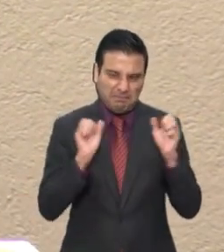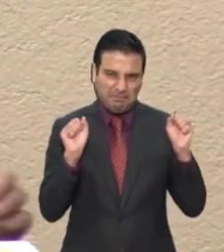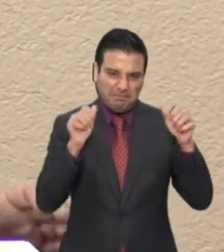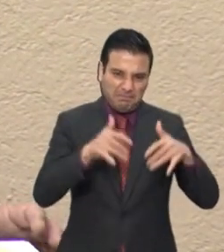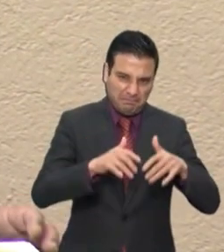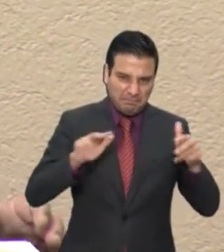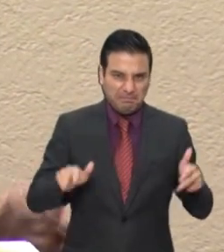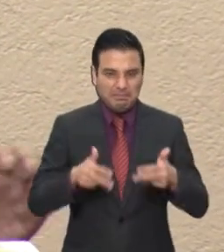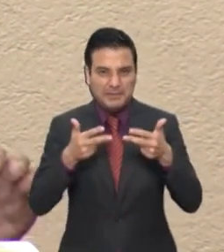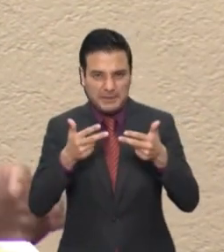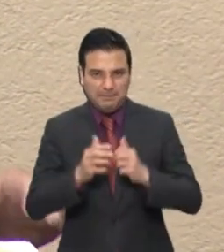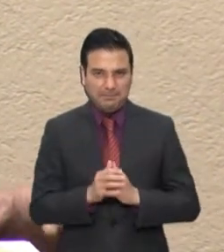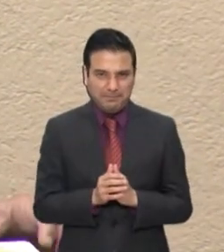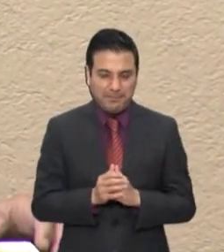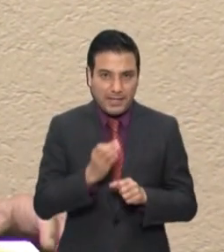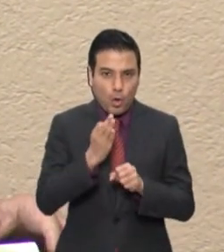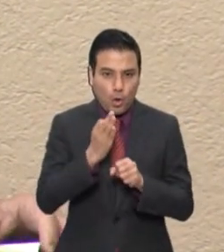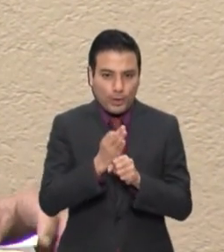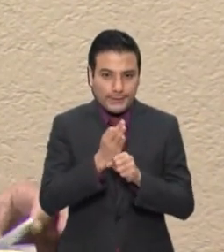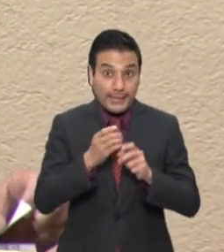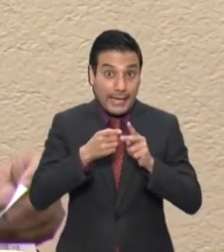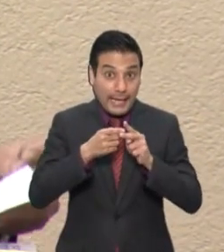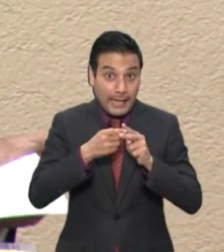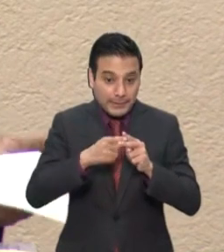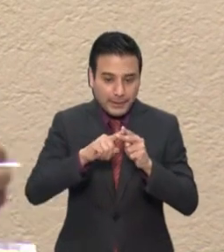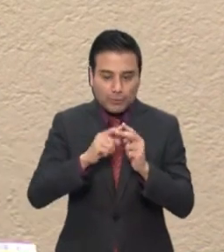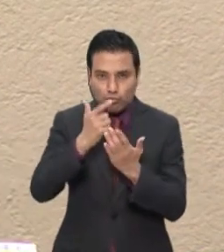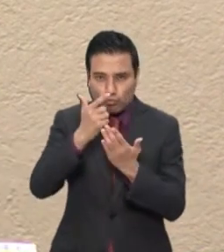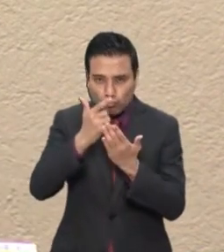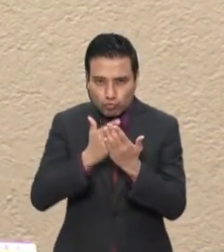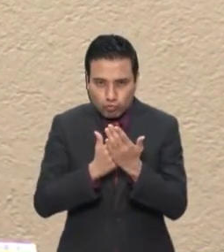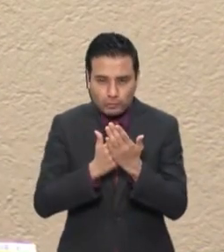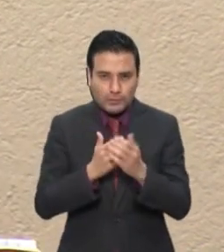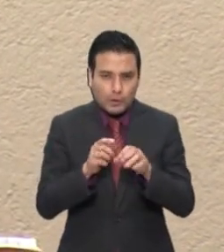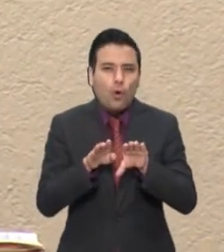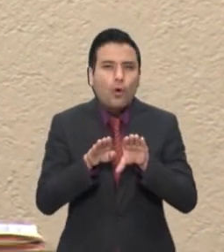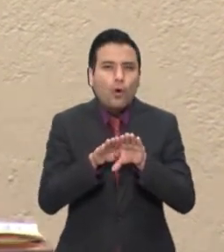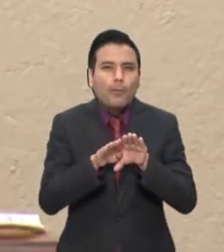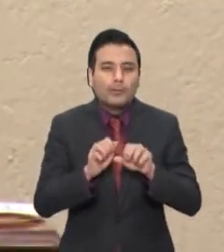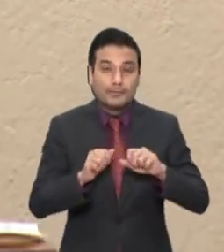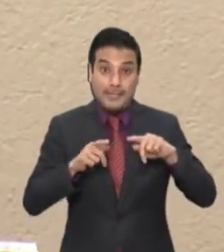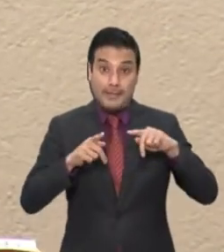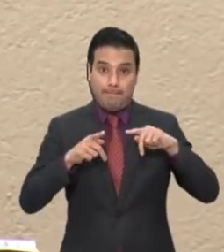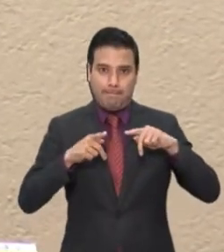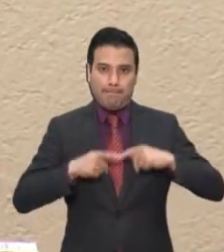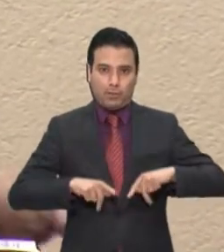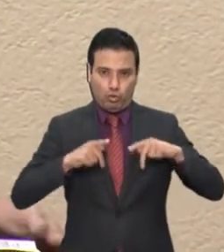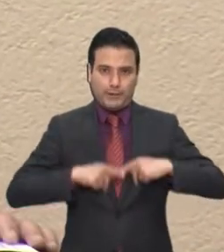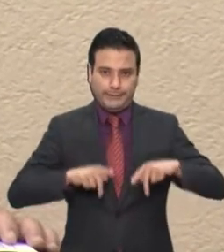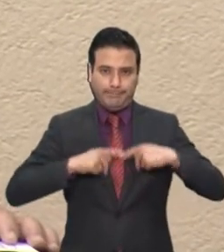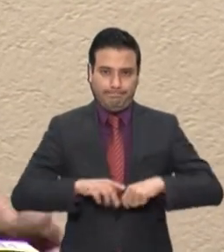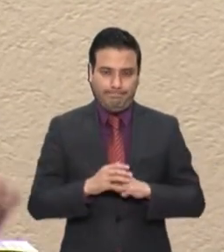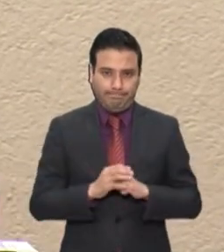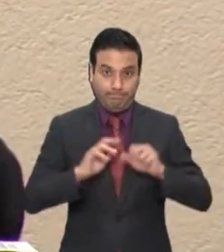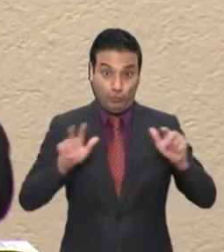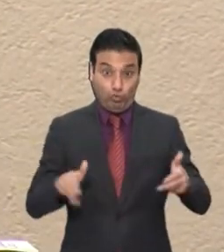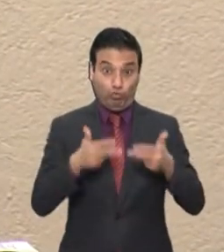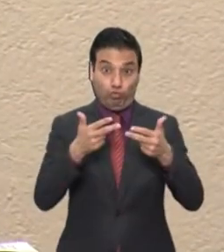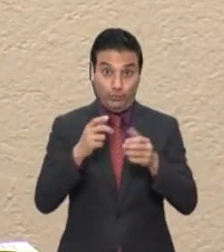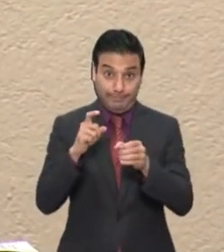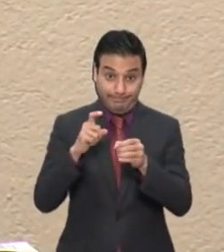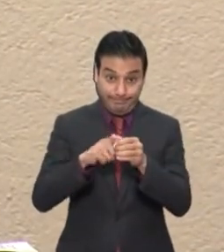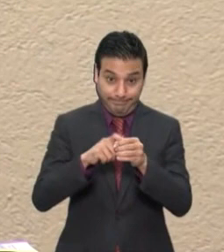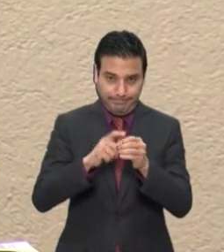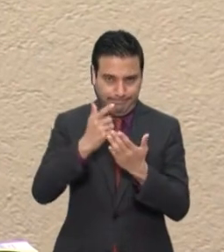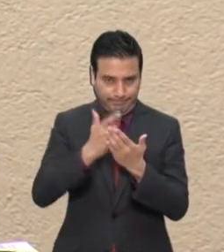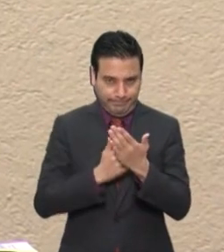a 434 mil 400 pesos a Mónica Liliana Arangel Martínez, actual candidata a gobernadora. Lo